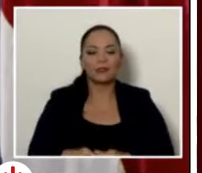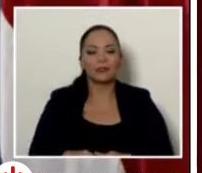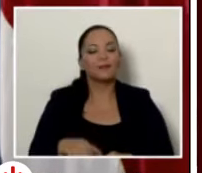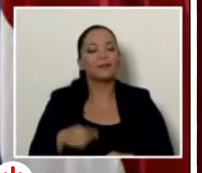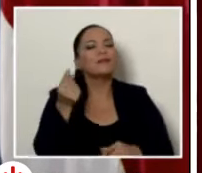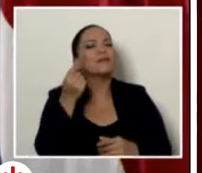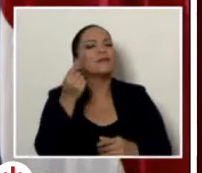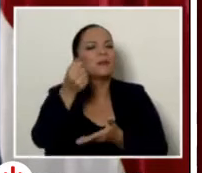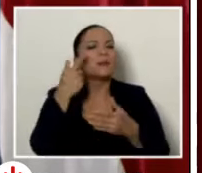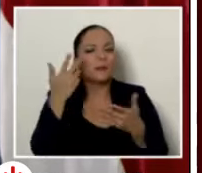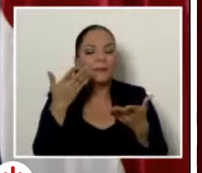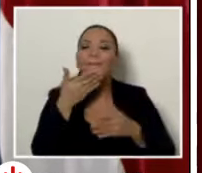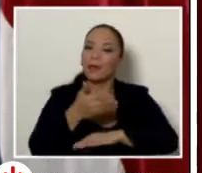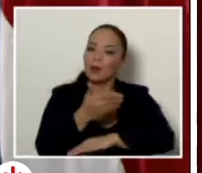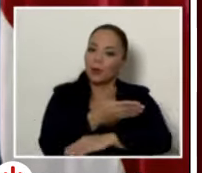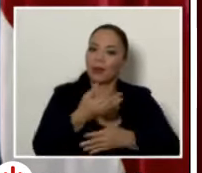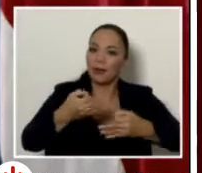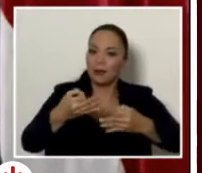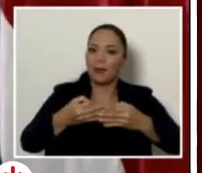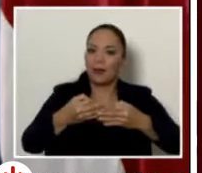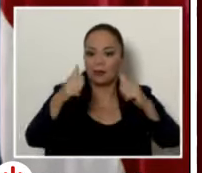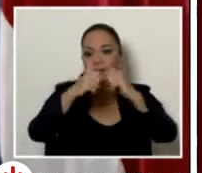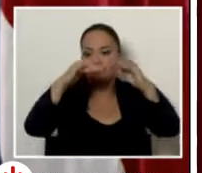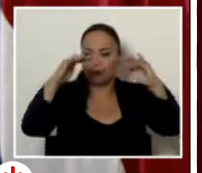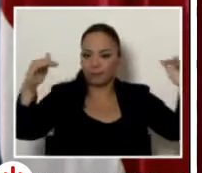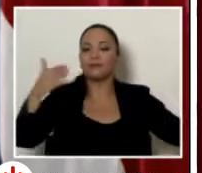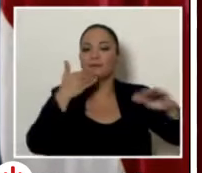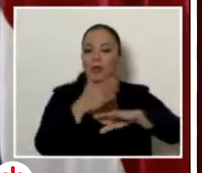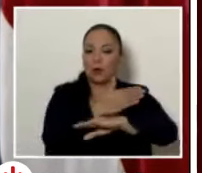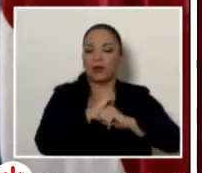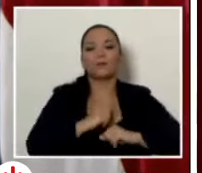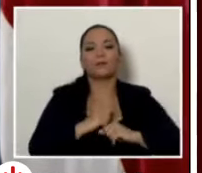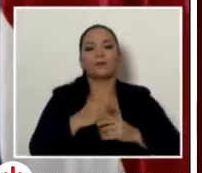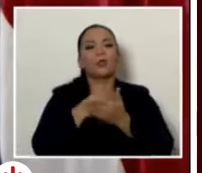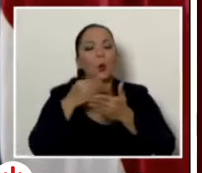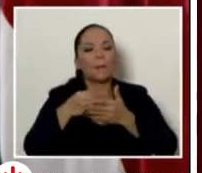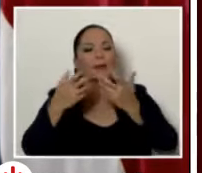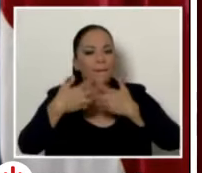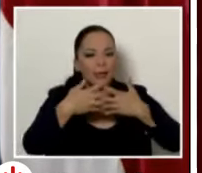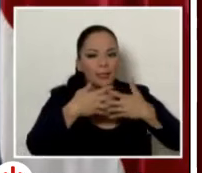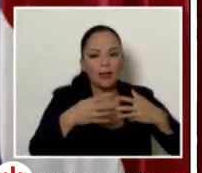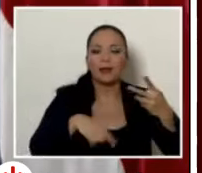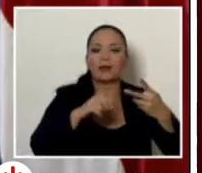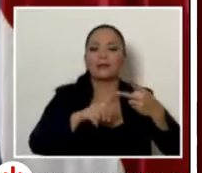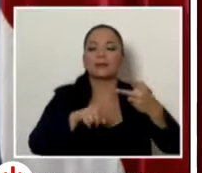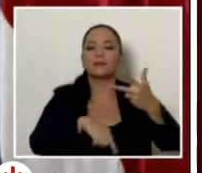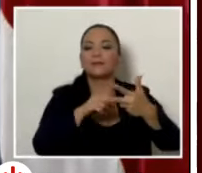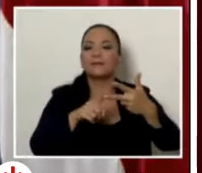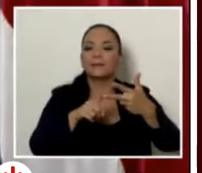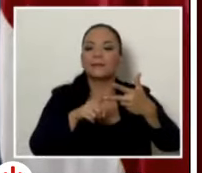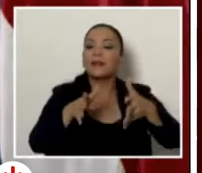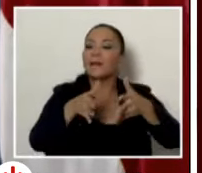para seguir mejorando la calidad del tendido eléctrico, compra maquinaria, ampliación de las